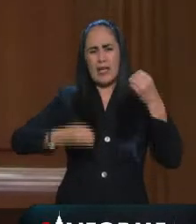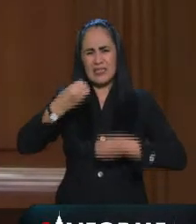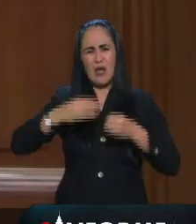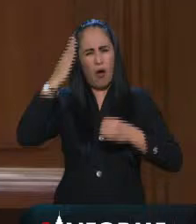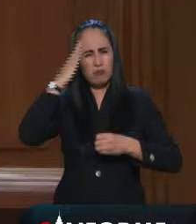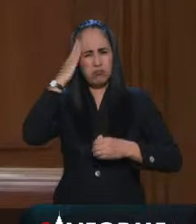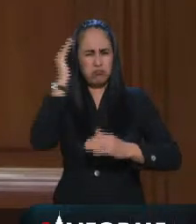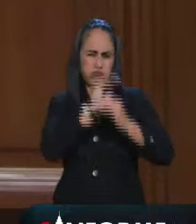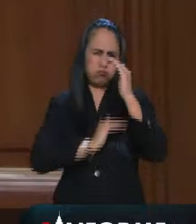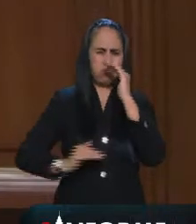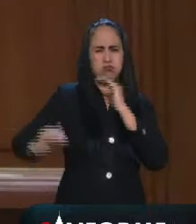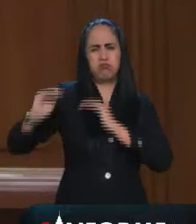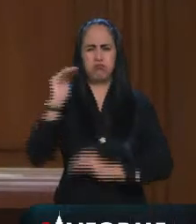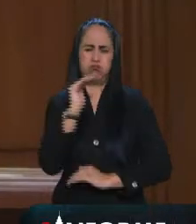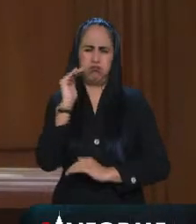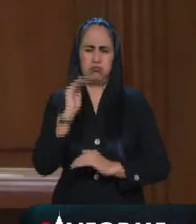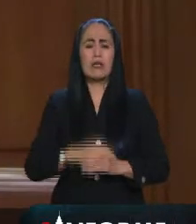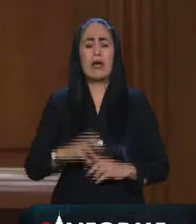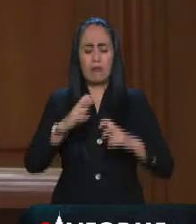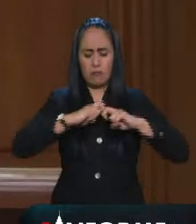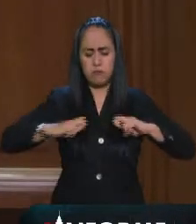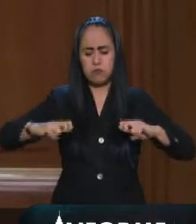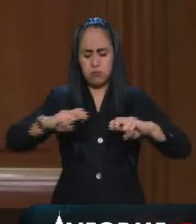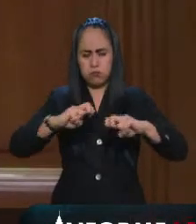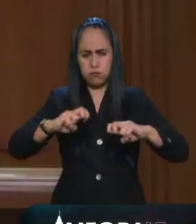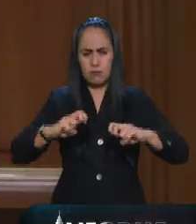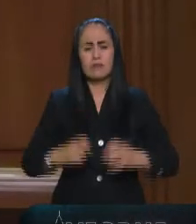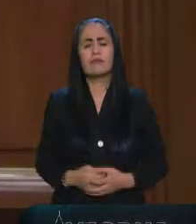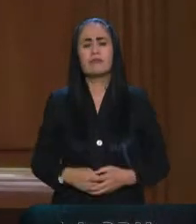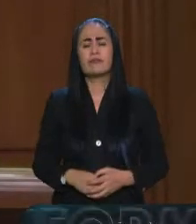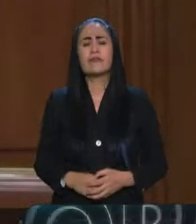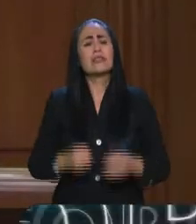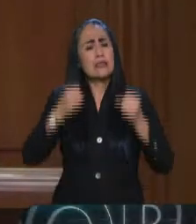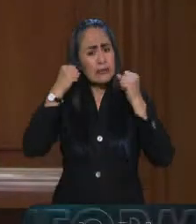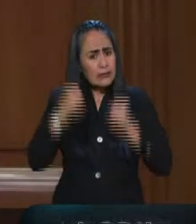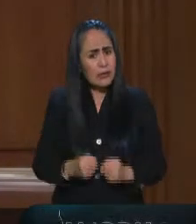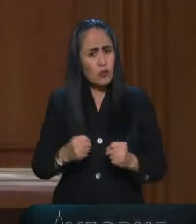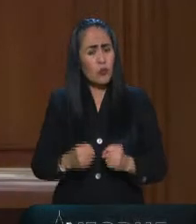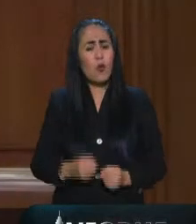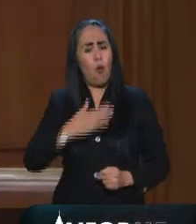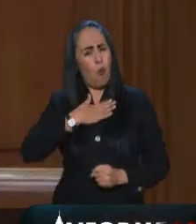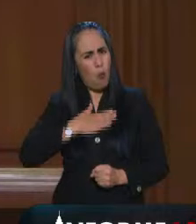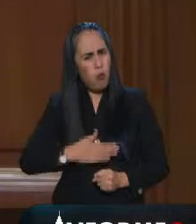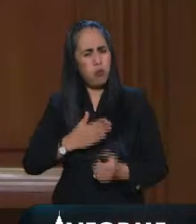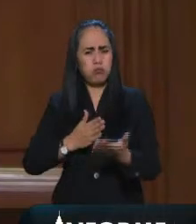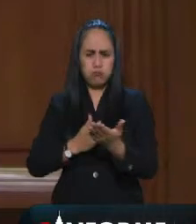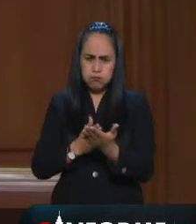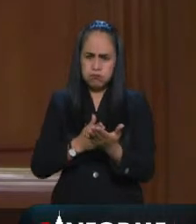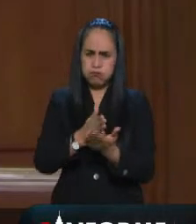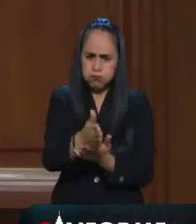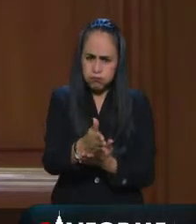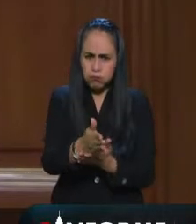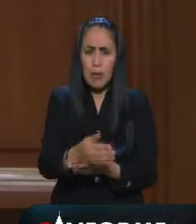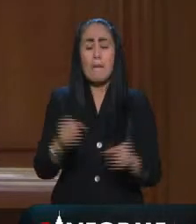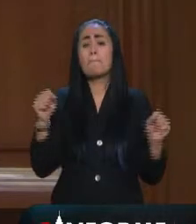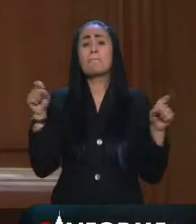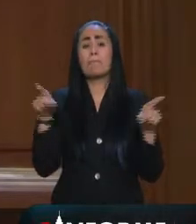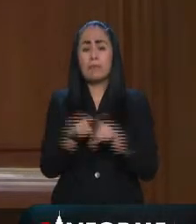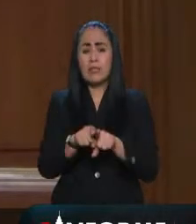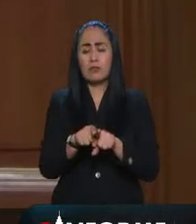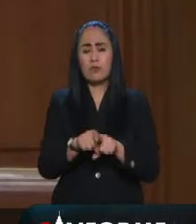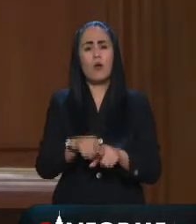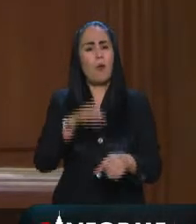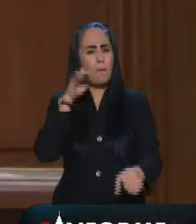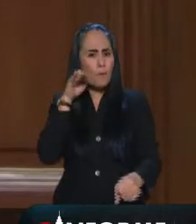quienes integramos este tribunal pleno para garantizar el acceso a la justicia y la debida protección